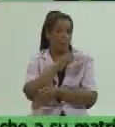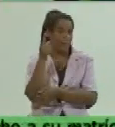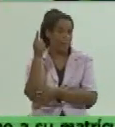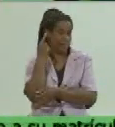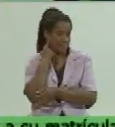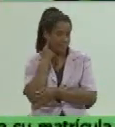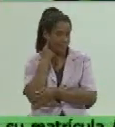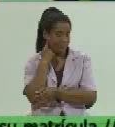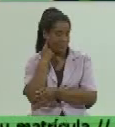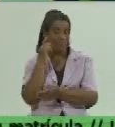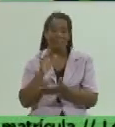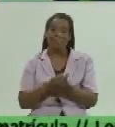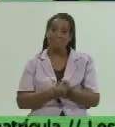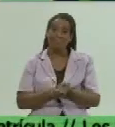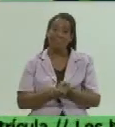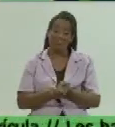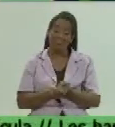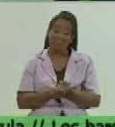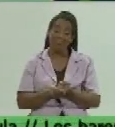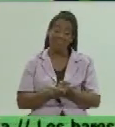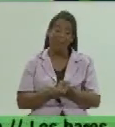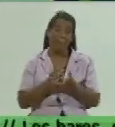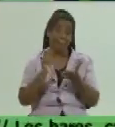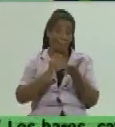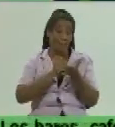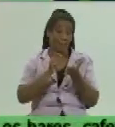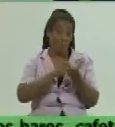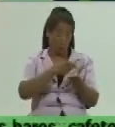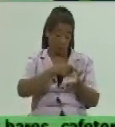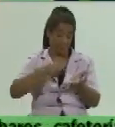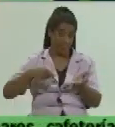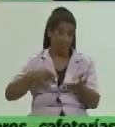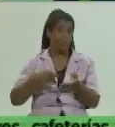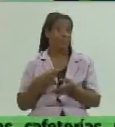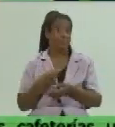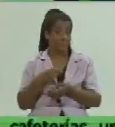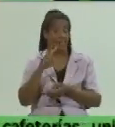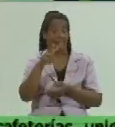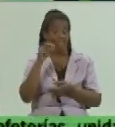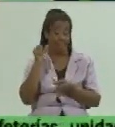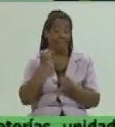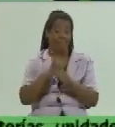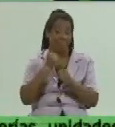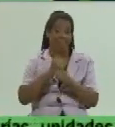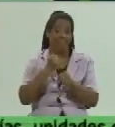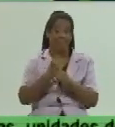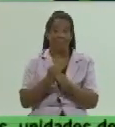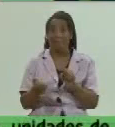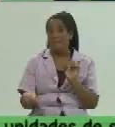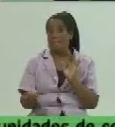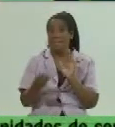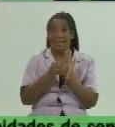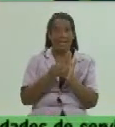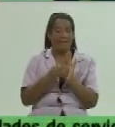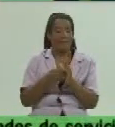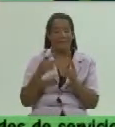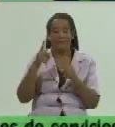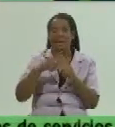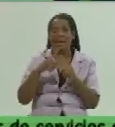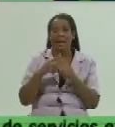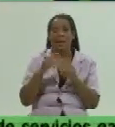la inspección ha tenido un nuevo reto a partir de la propia aplicación determinación de la tarea de ordenamiento